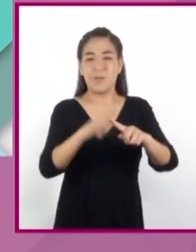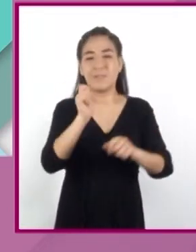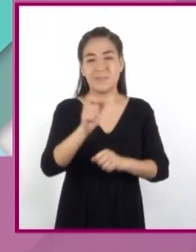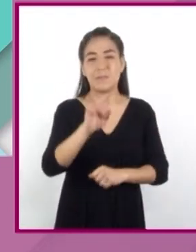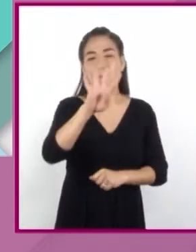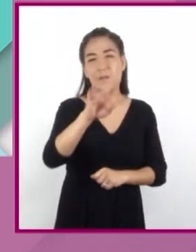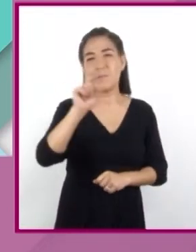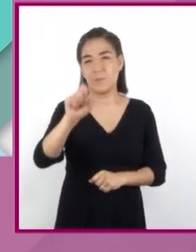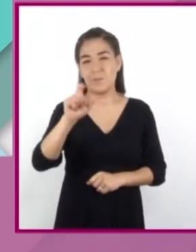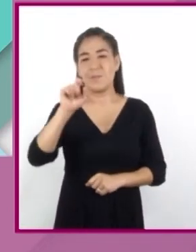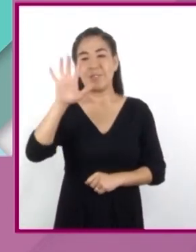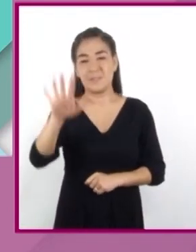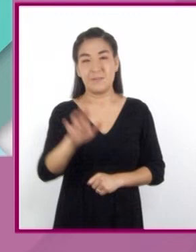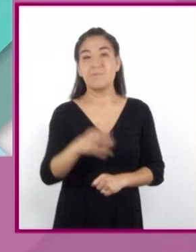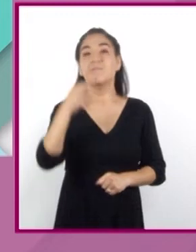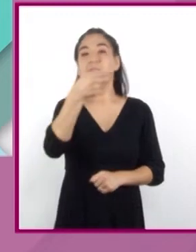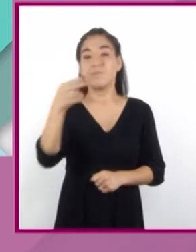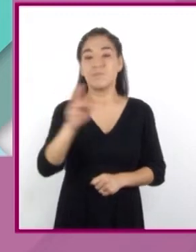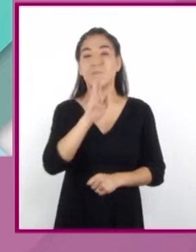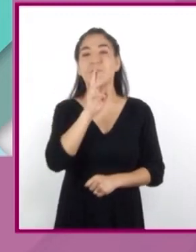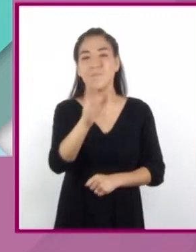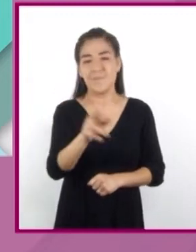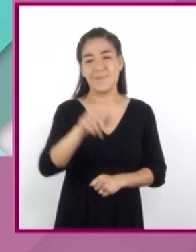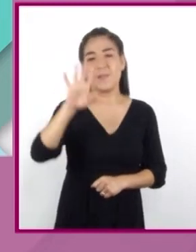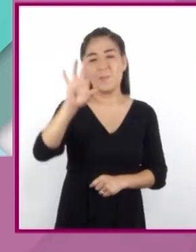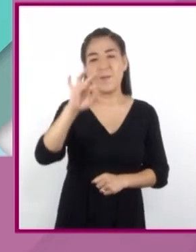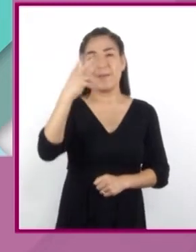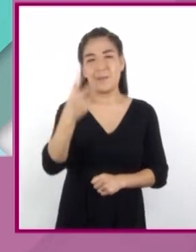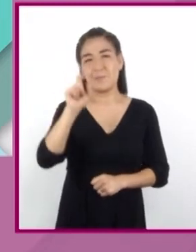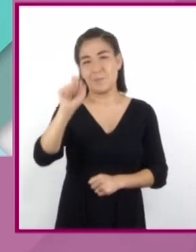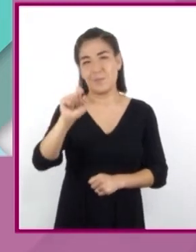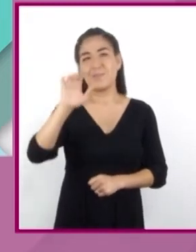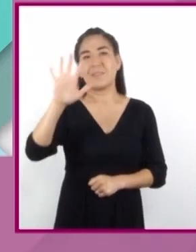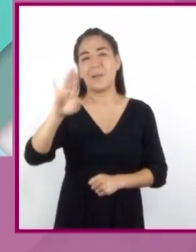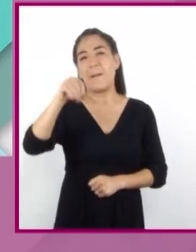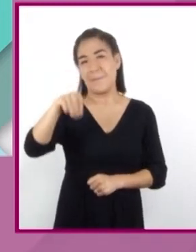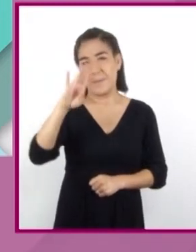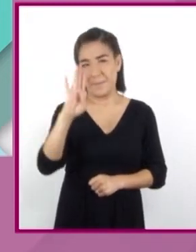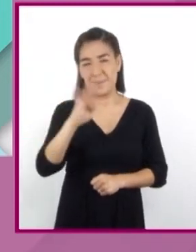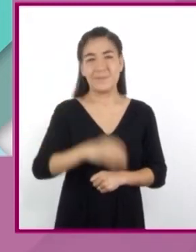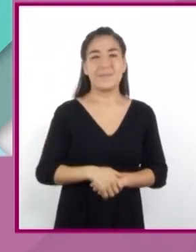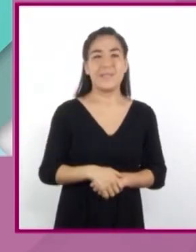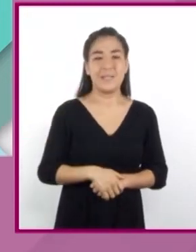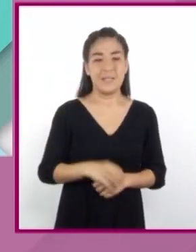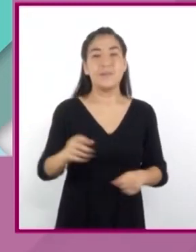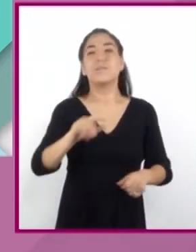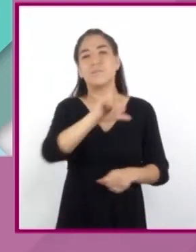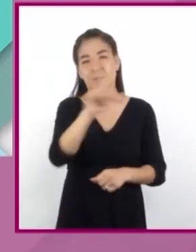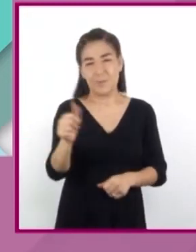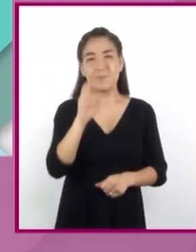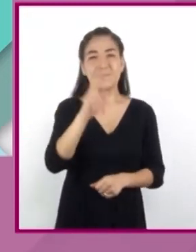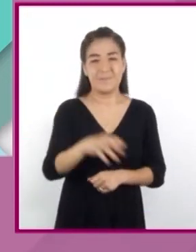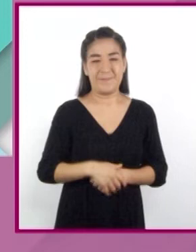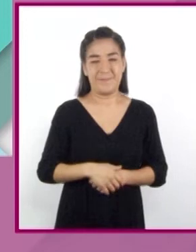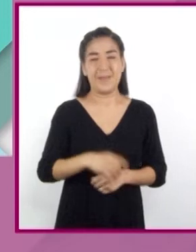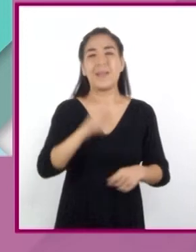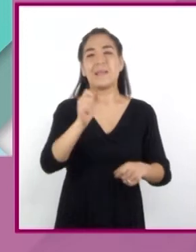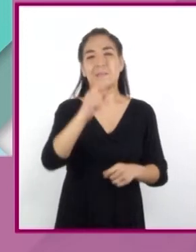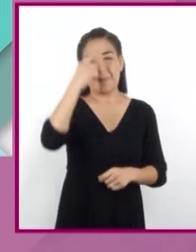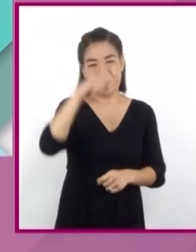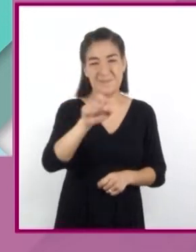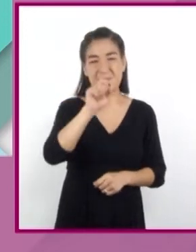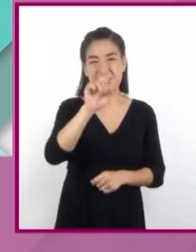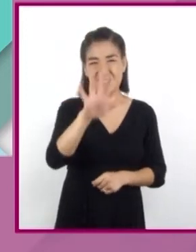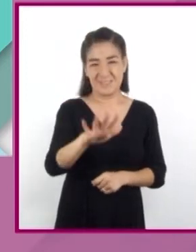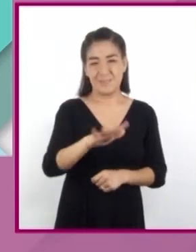.25. El resultado es 42.5 MB. Continuamos, para 25, al multiplicar por la